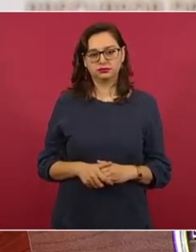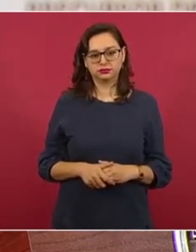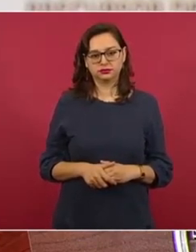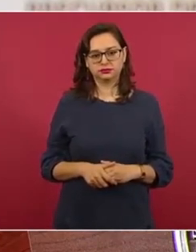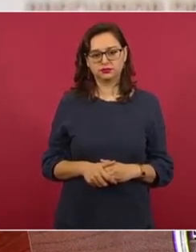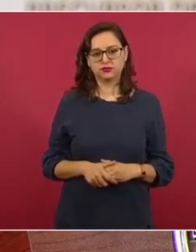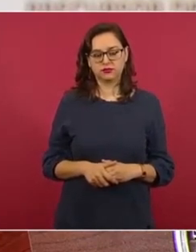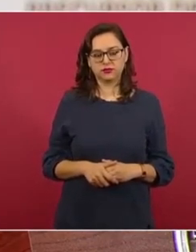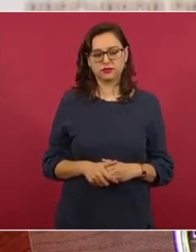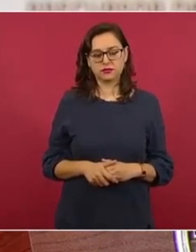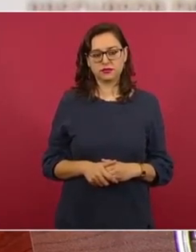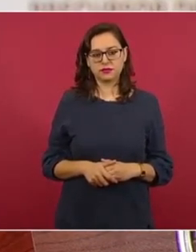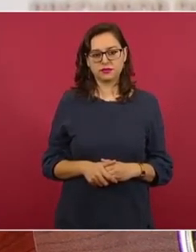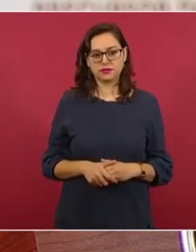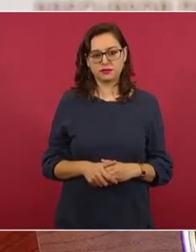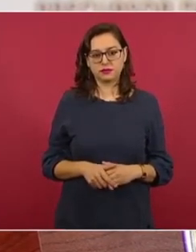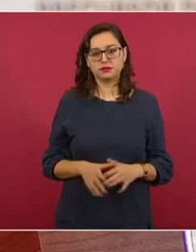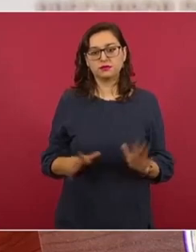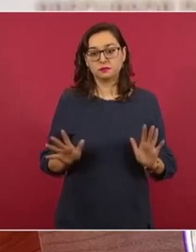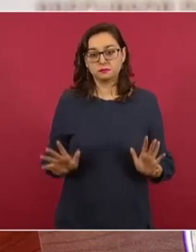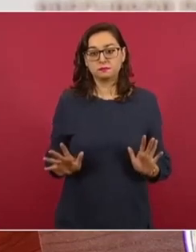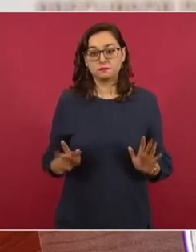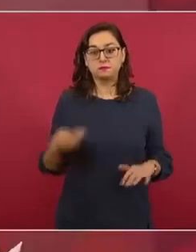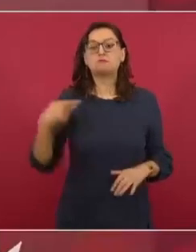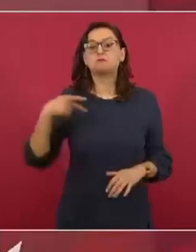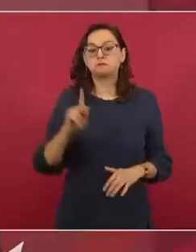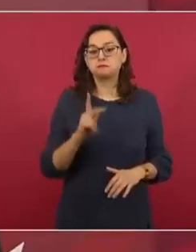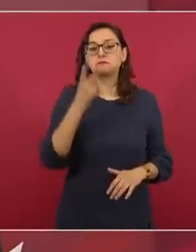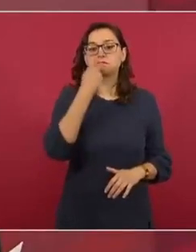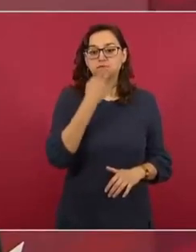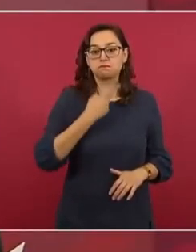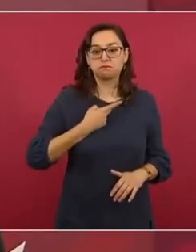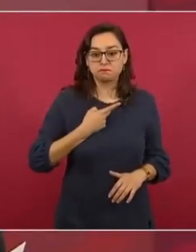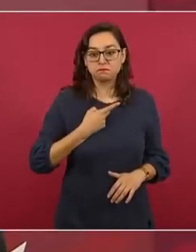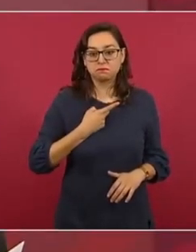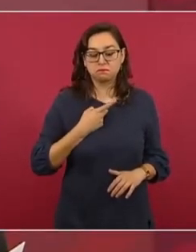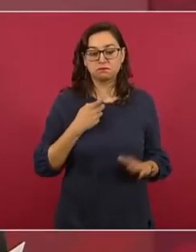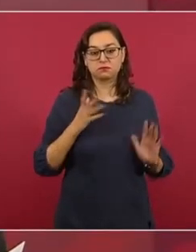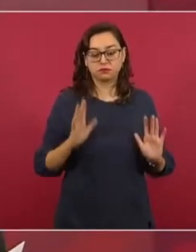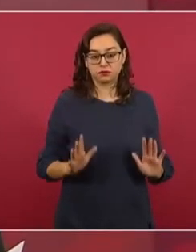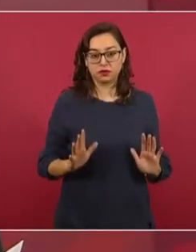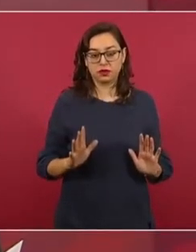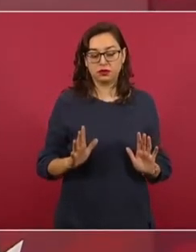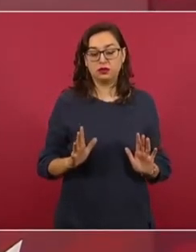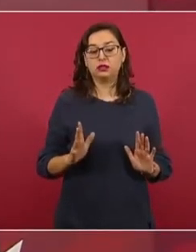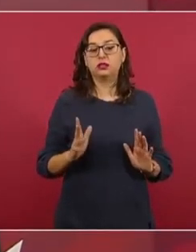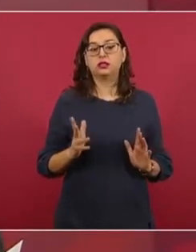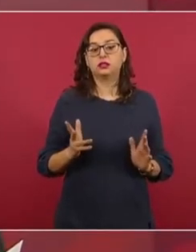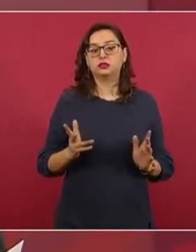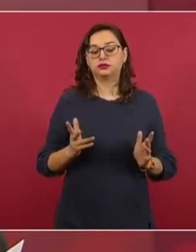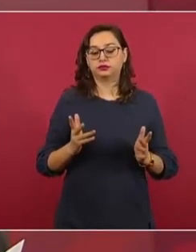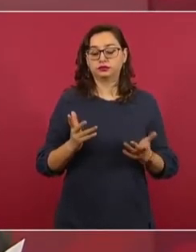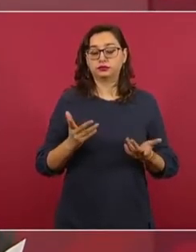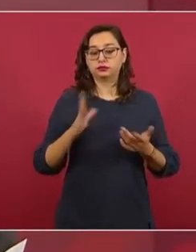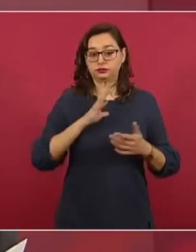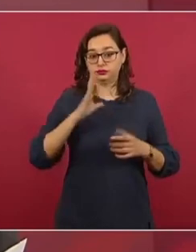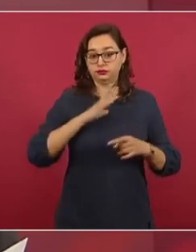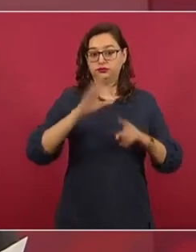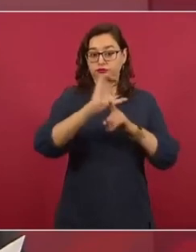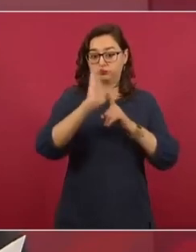De todas maneras, me dicen que el mecanismo de protección a periodistas amenazados está actuando,